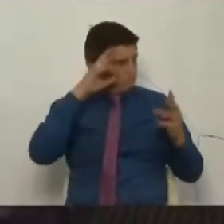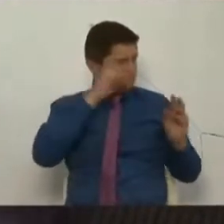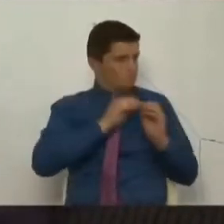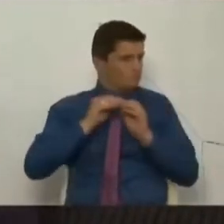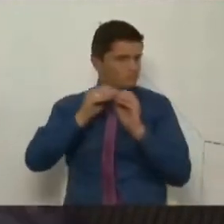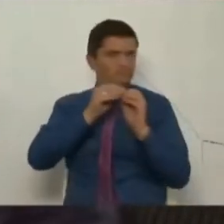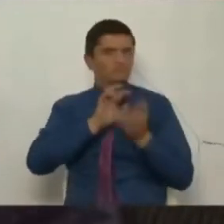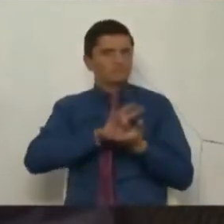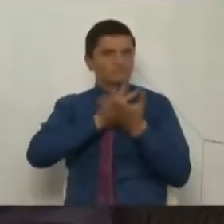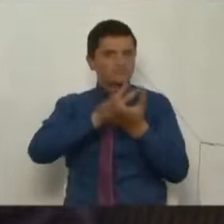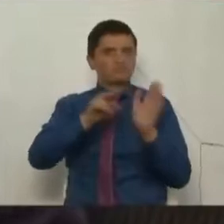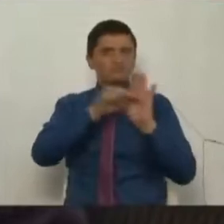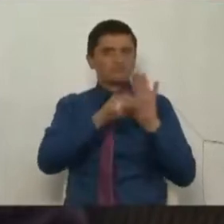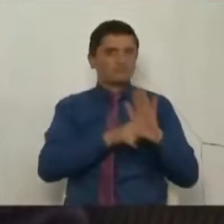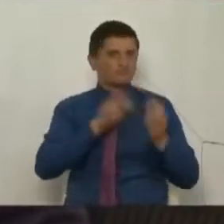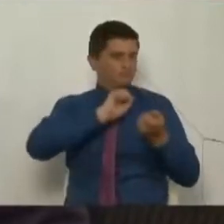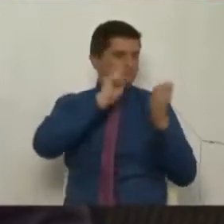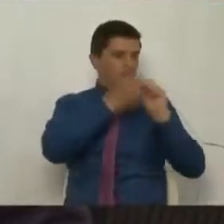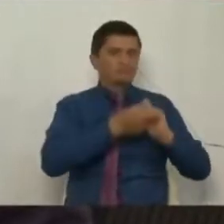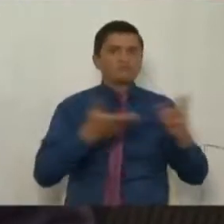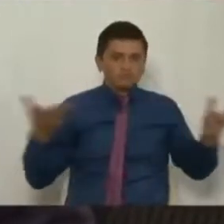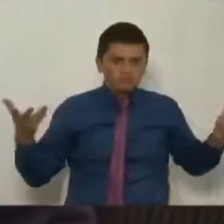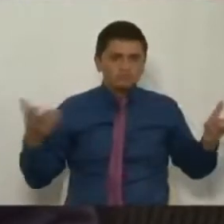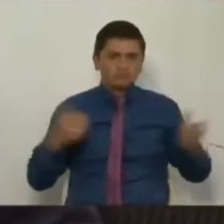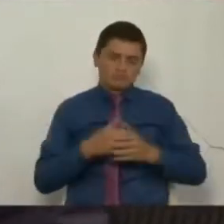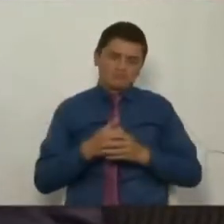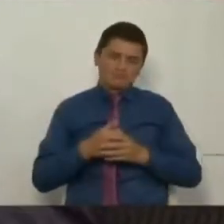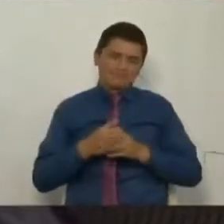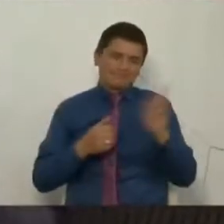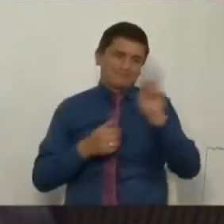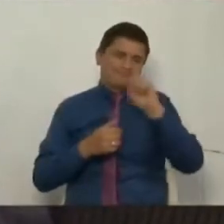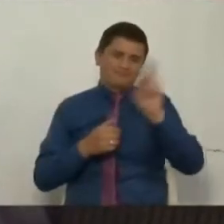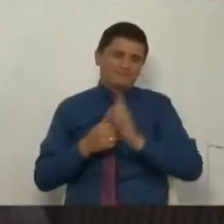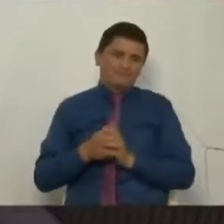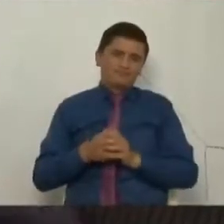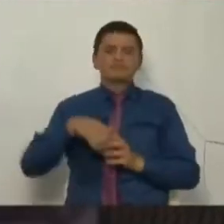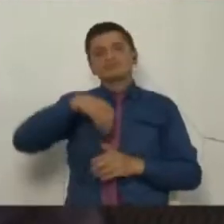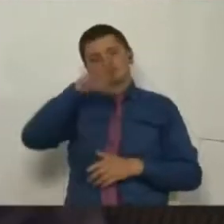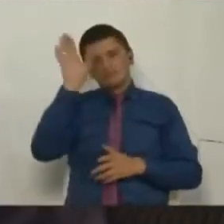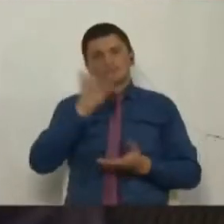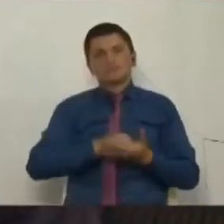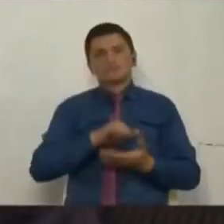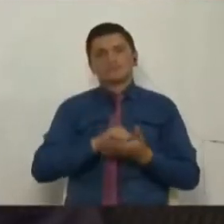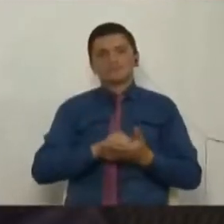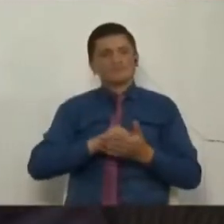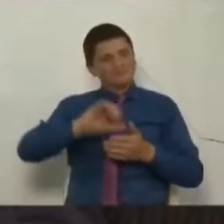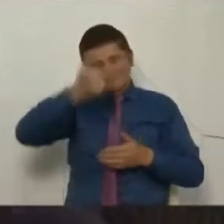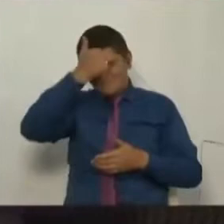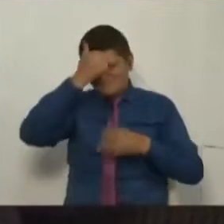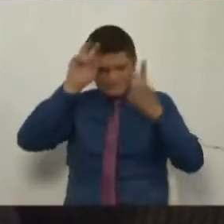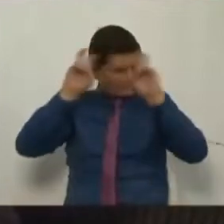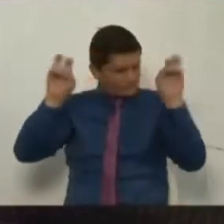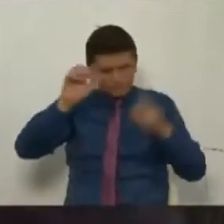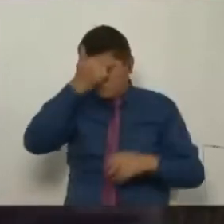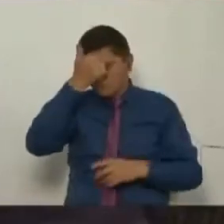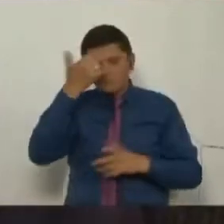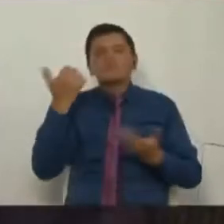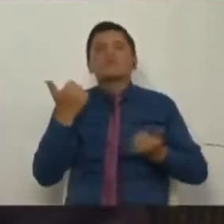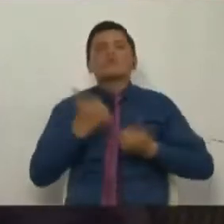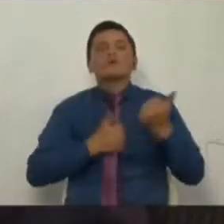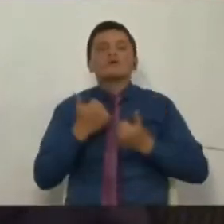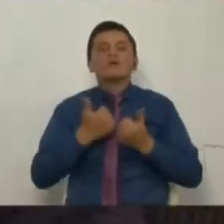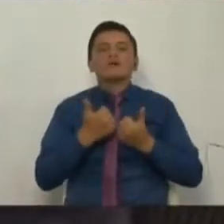convertir su modelo en normas. No, pero hay unos temas elementales, si hay uno elemental, que es